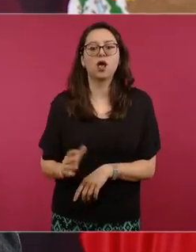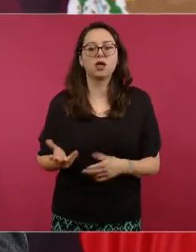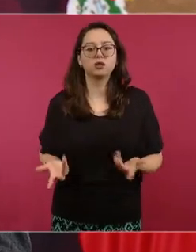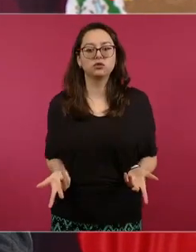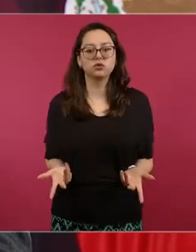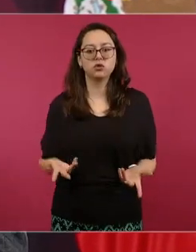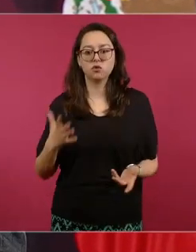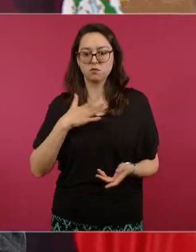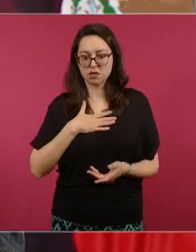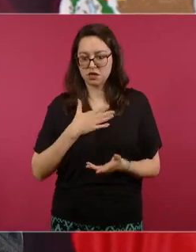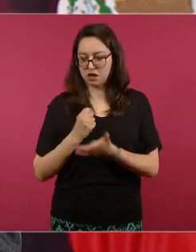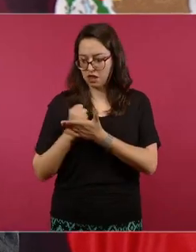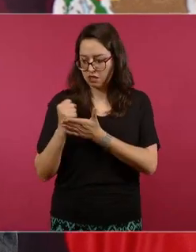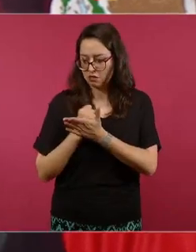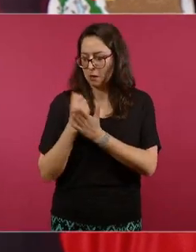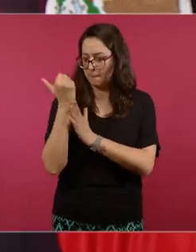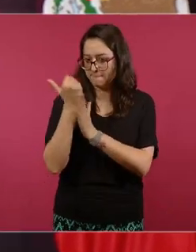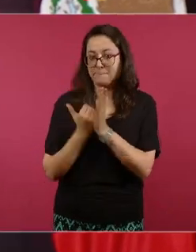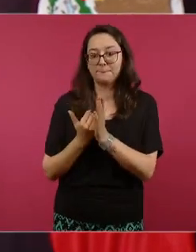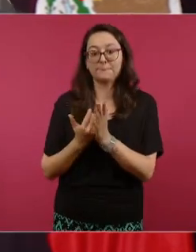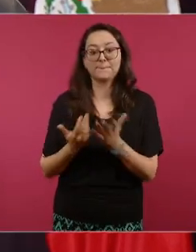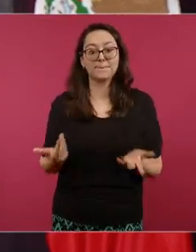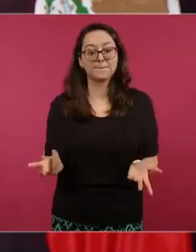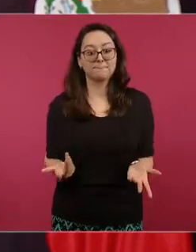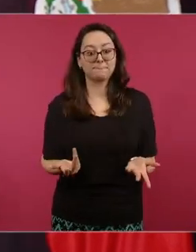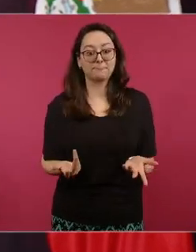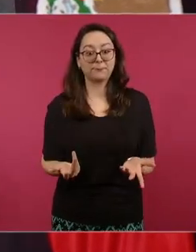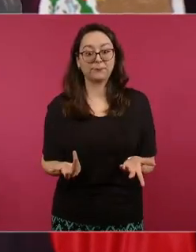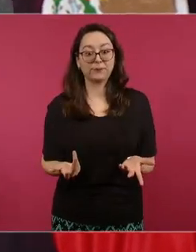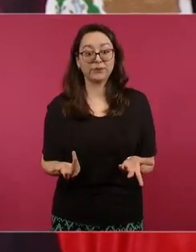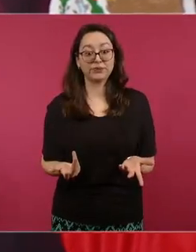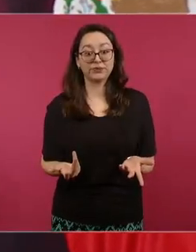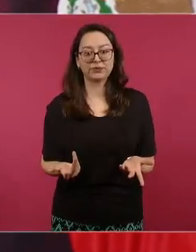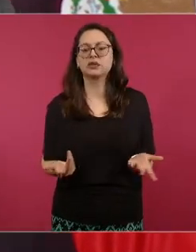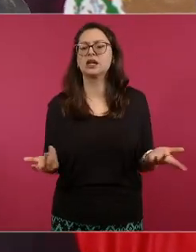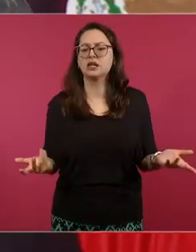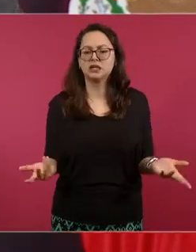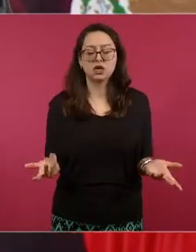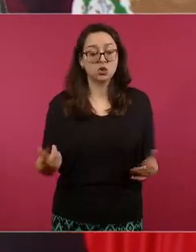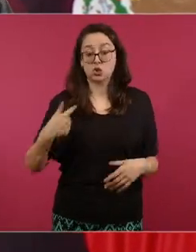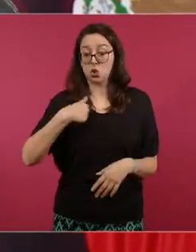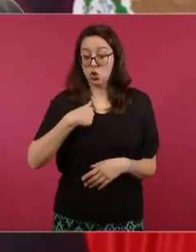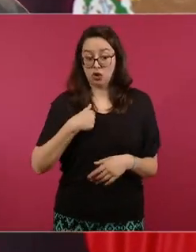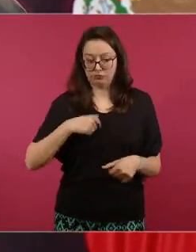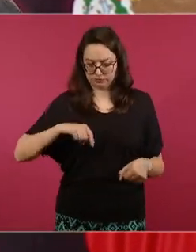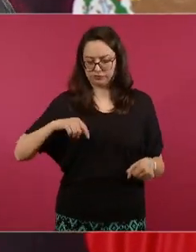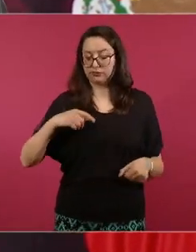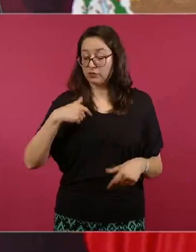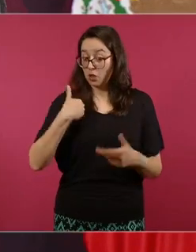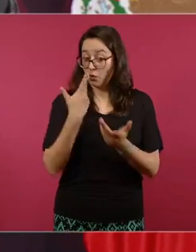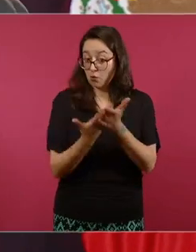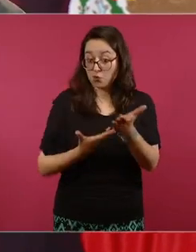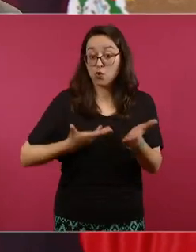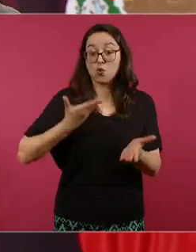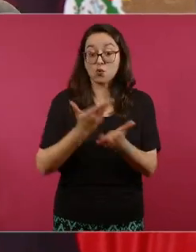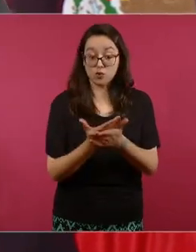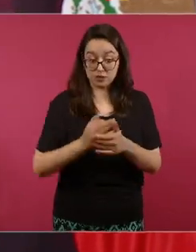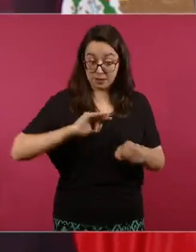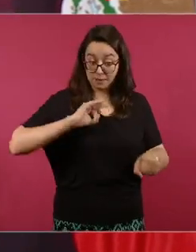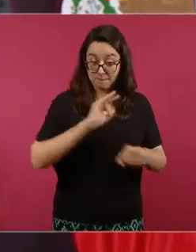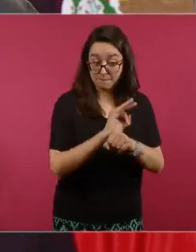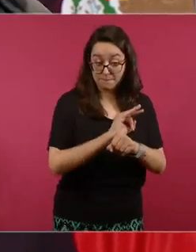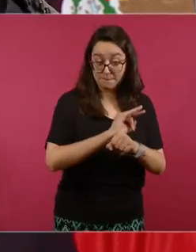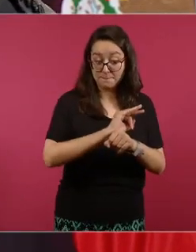crédito claro todo legal ¿sí? estaba permitido